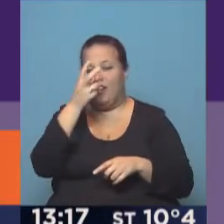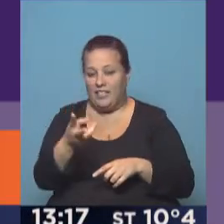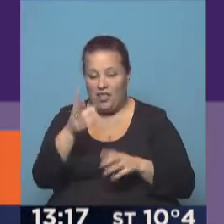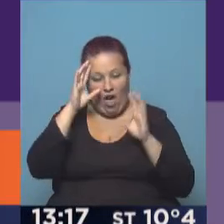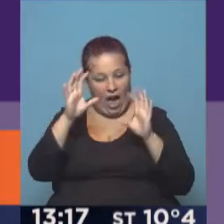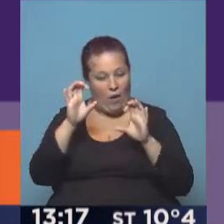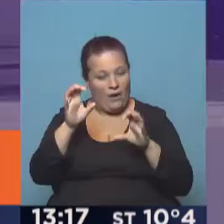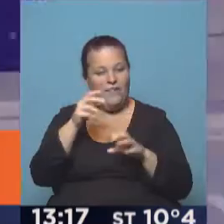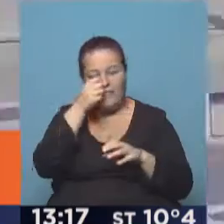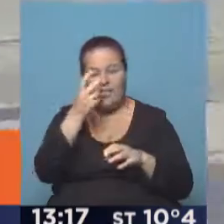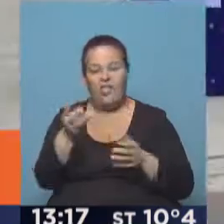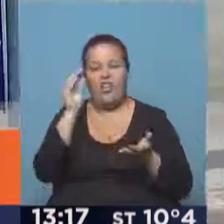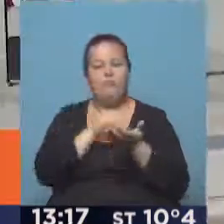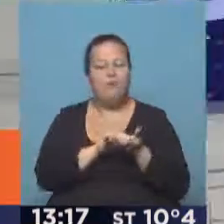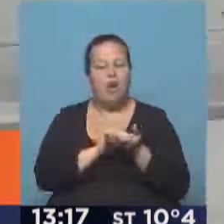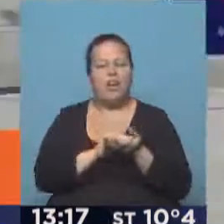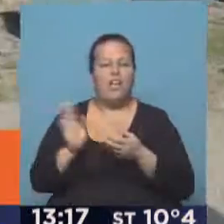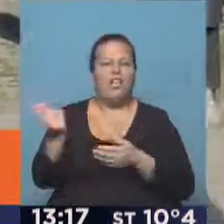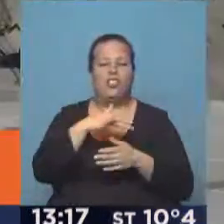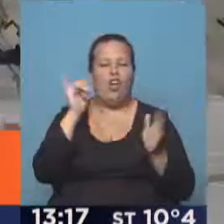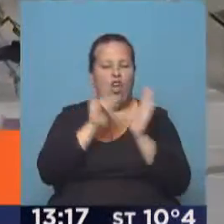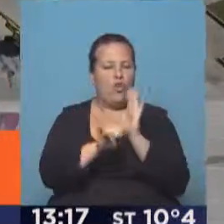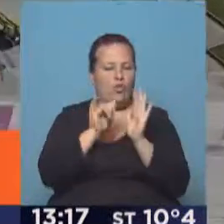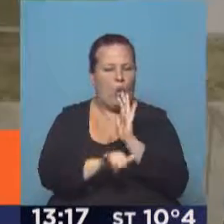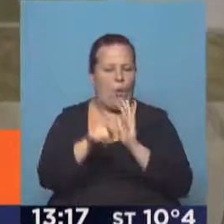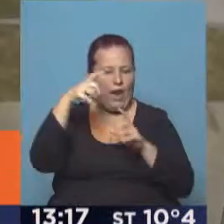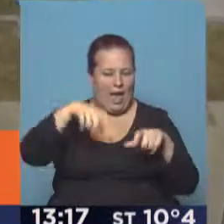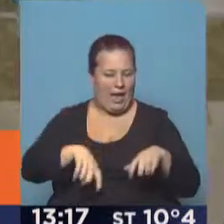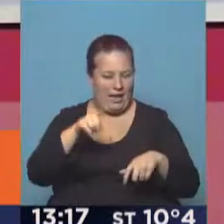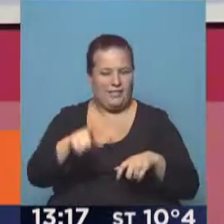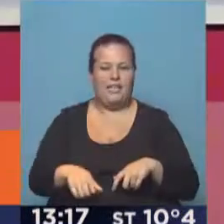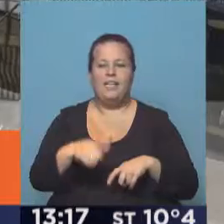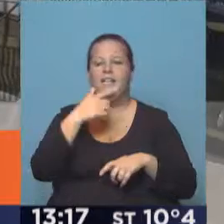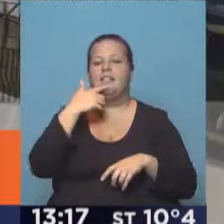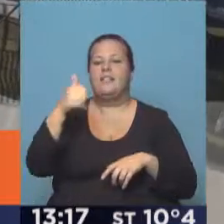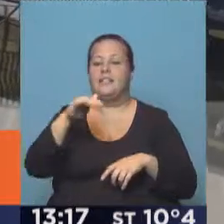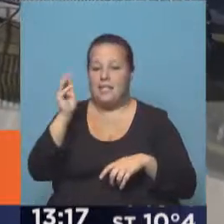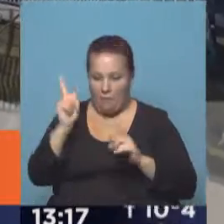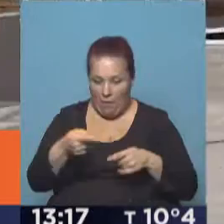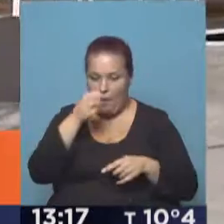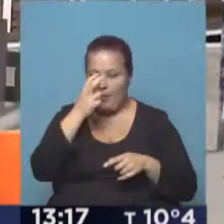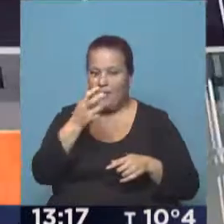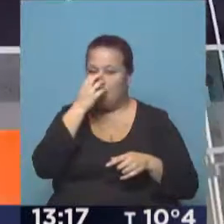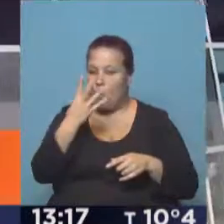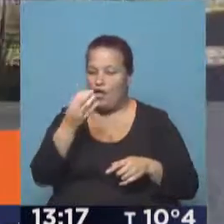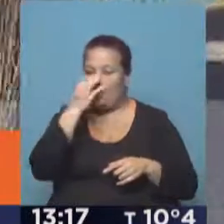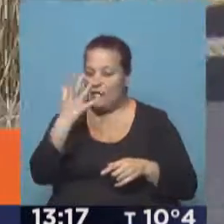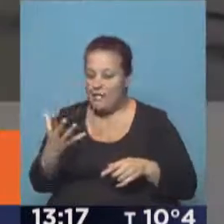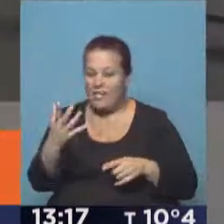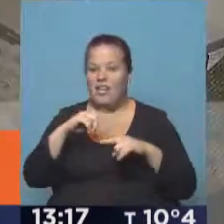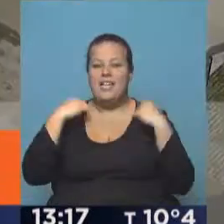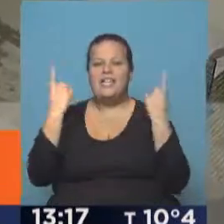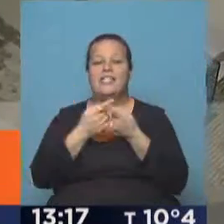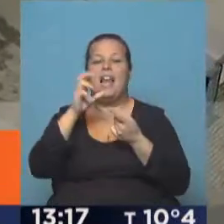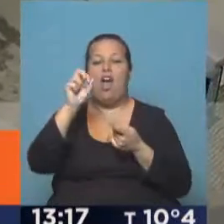agéndense porque allí van a estar todos los youtubers en el estadio. Zamba va a estar el 23, 24 y 25 en la Sala